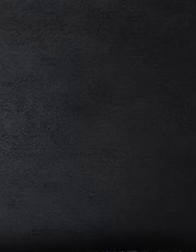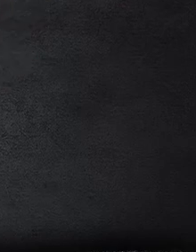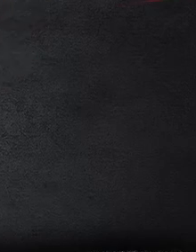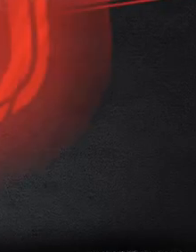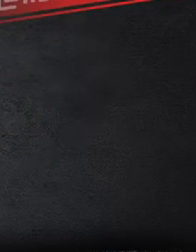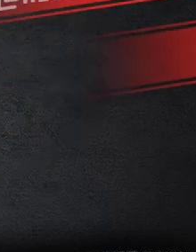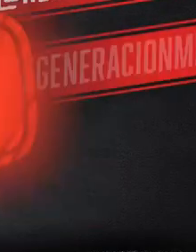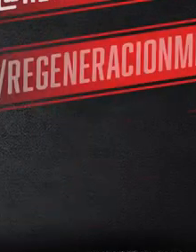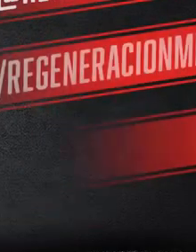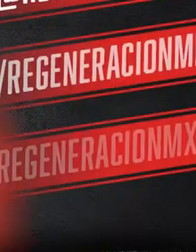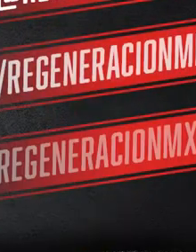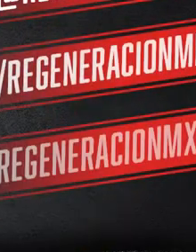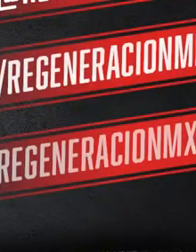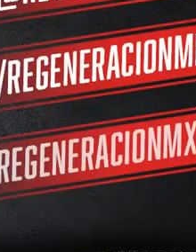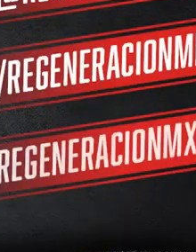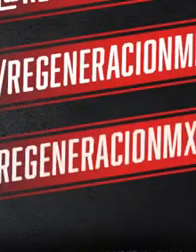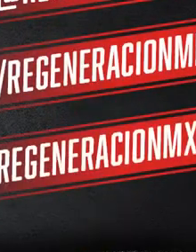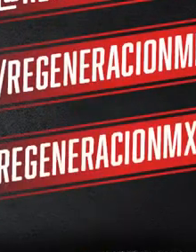No.